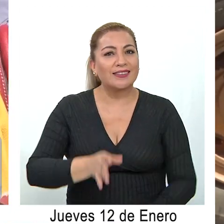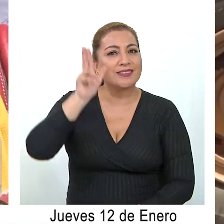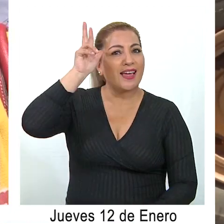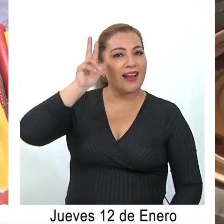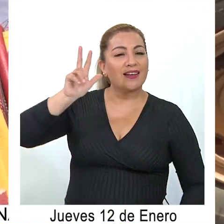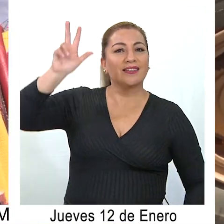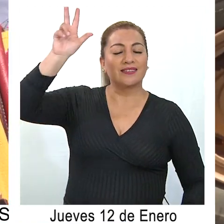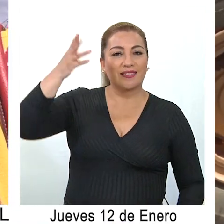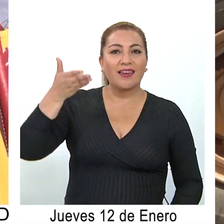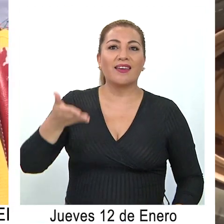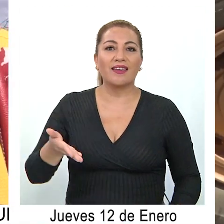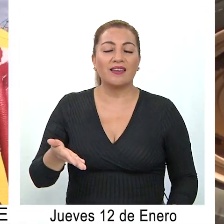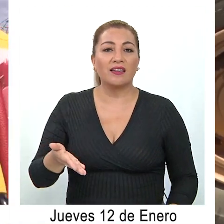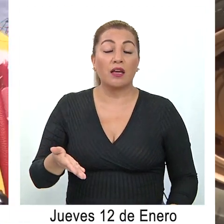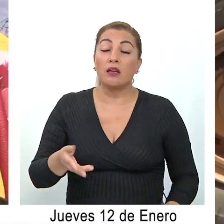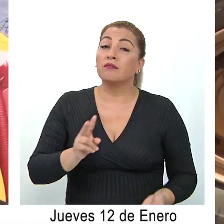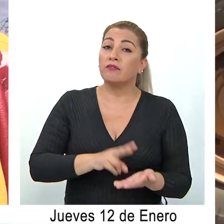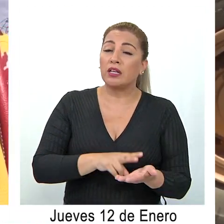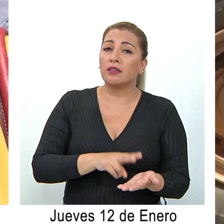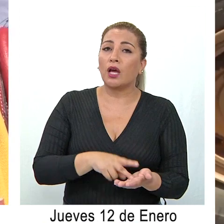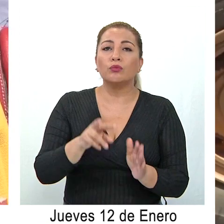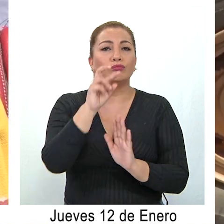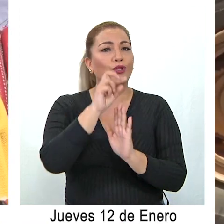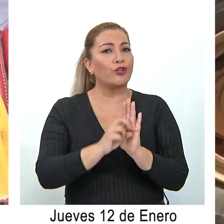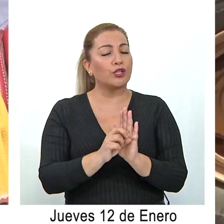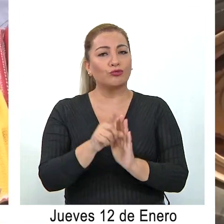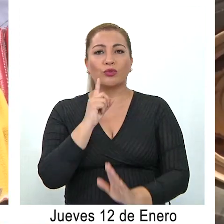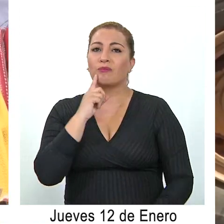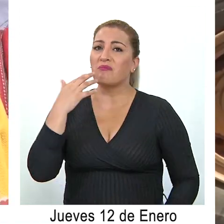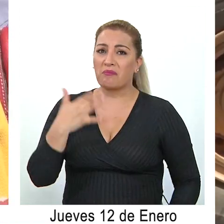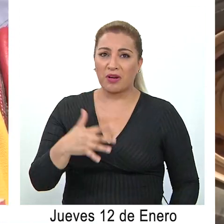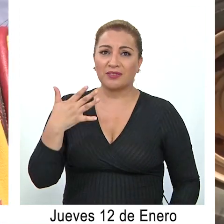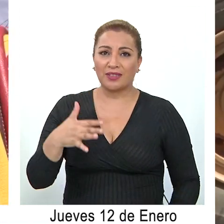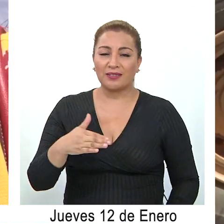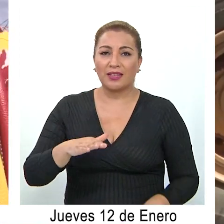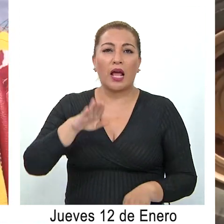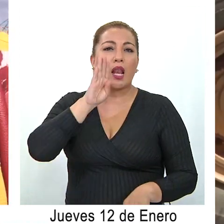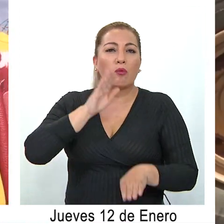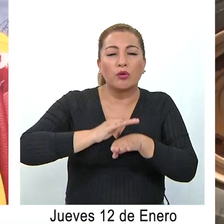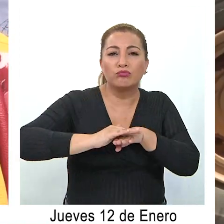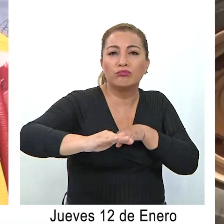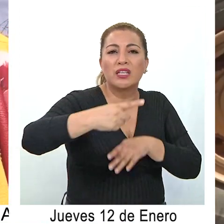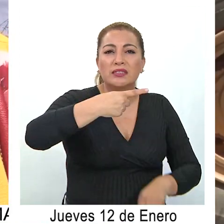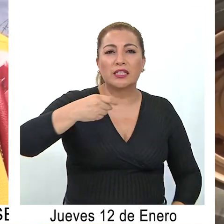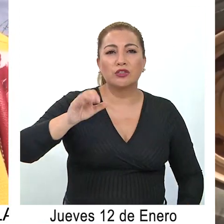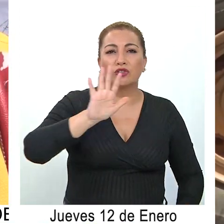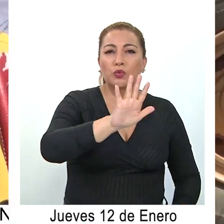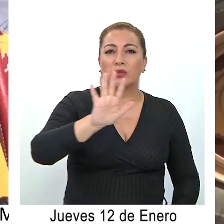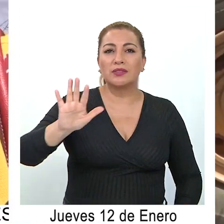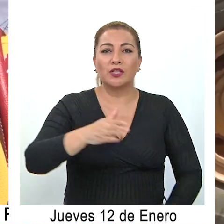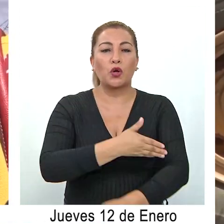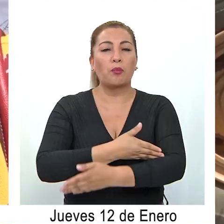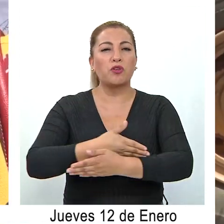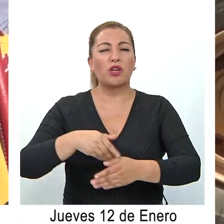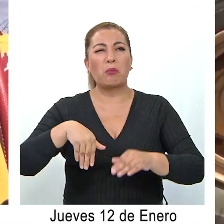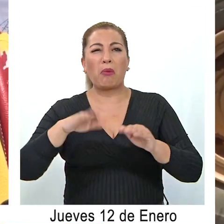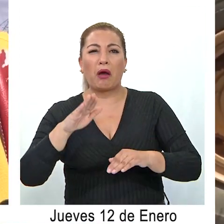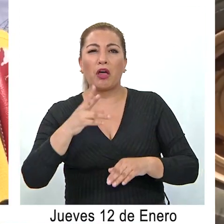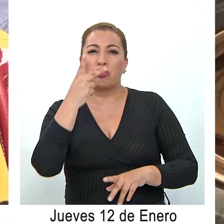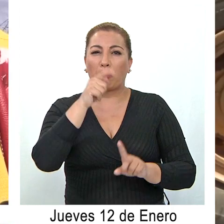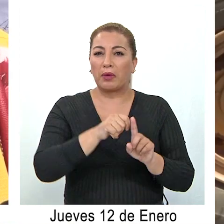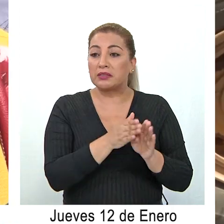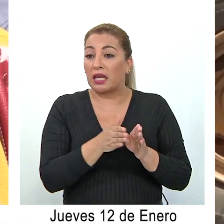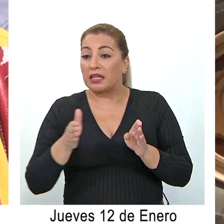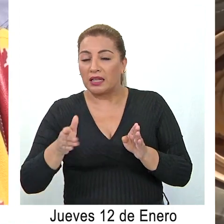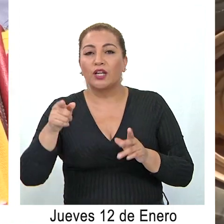General Ibañez. Pero sí, obviamente un proyecto emblemático esta pavimentación. Son 155 millones de pesos, un poquito más de dos meses.